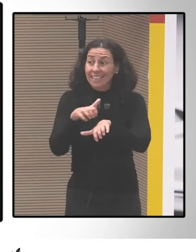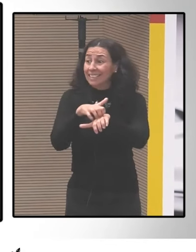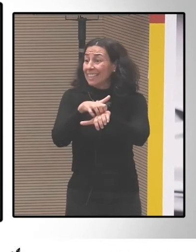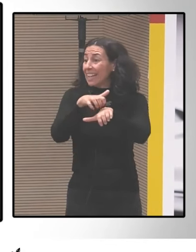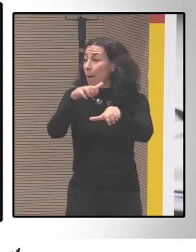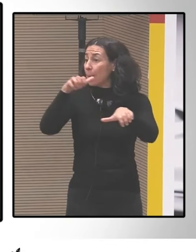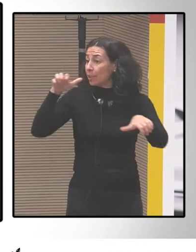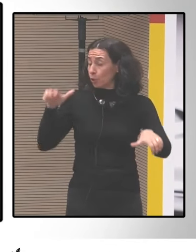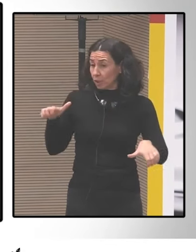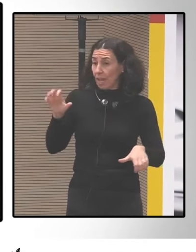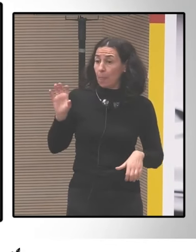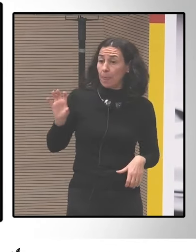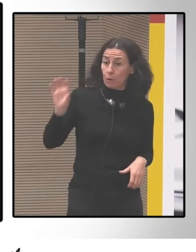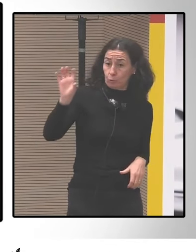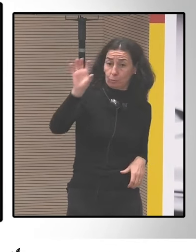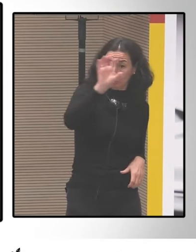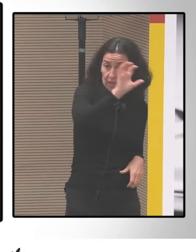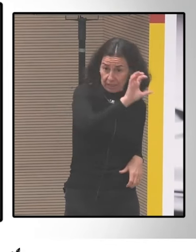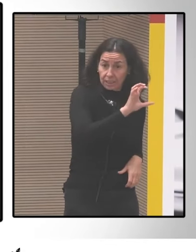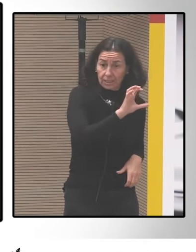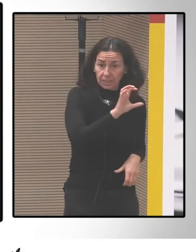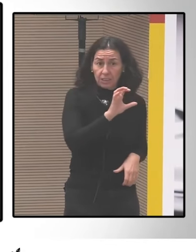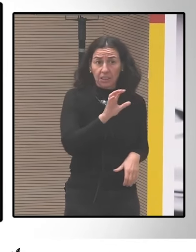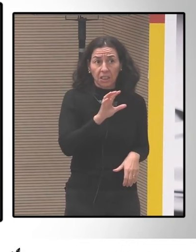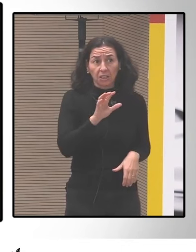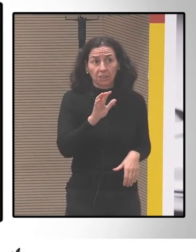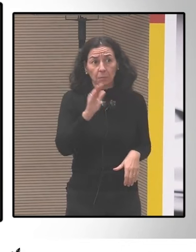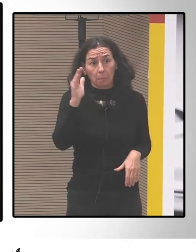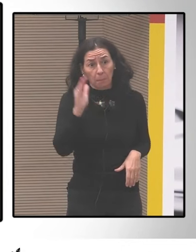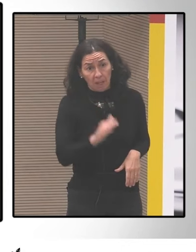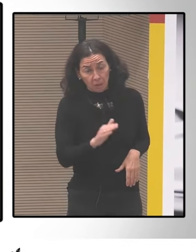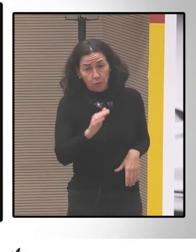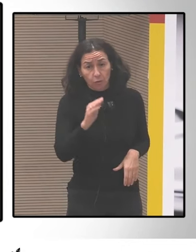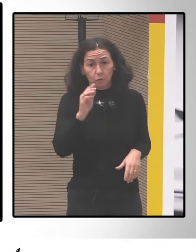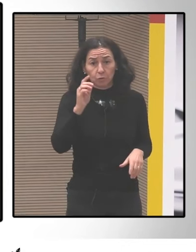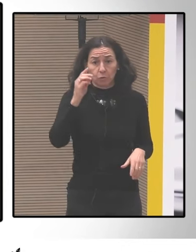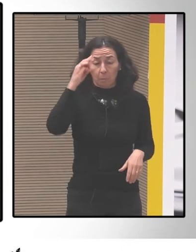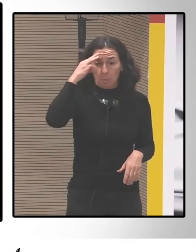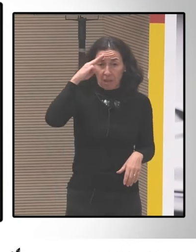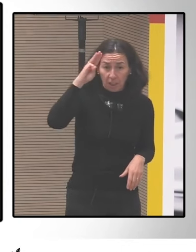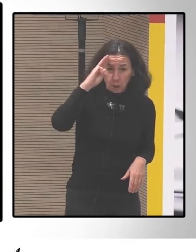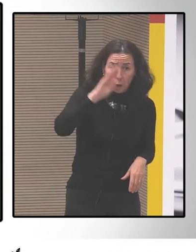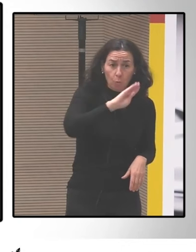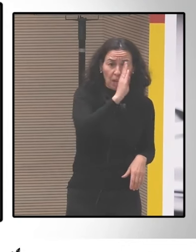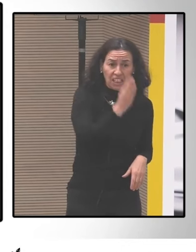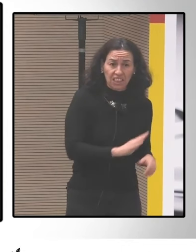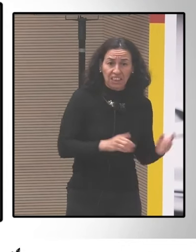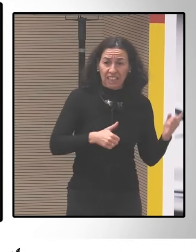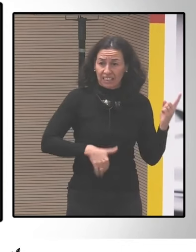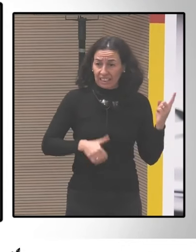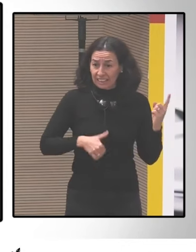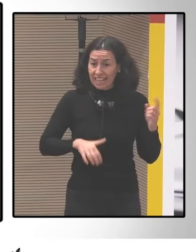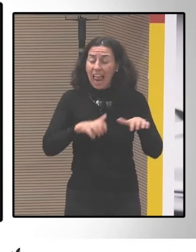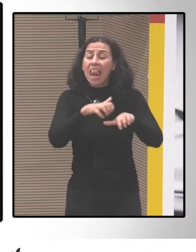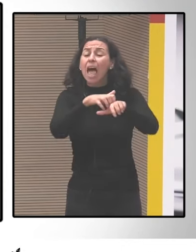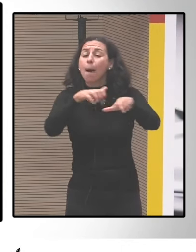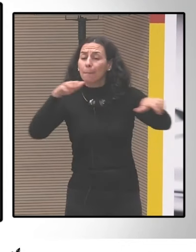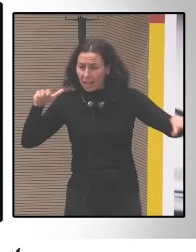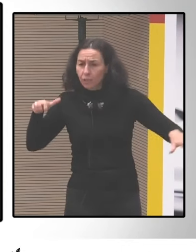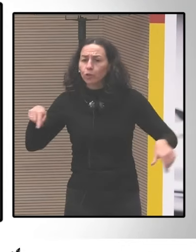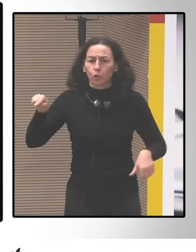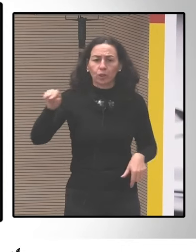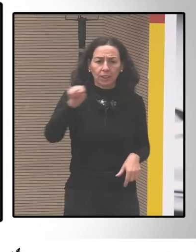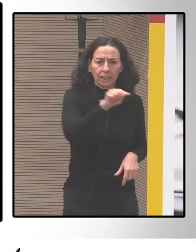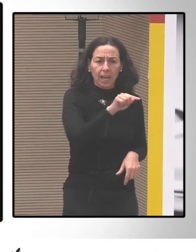de nuestros países podría ser salvo México Brasil Argentina la mayoría de nuestros países si